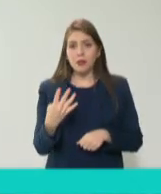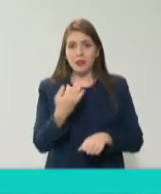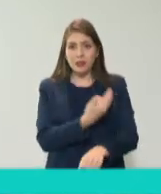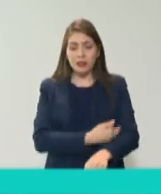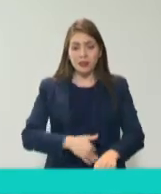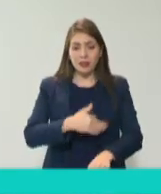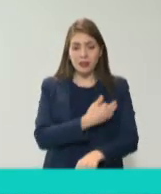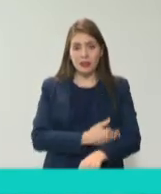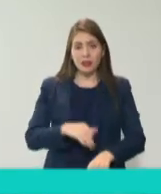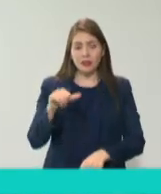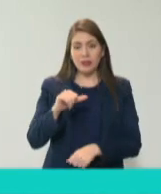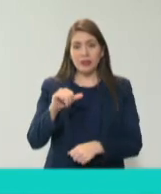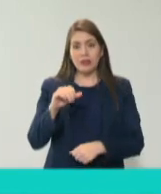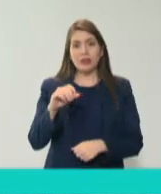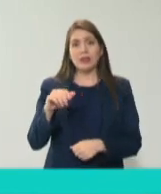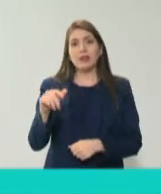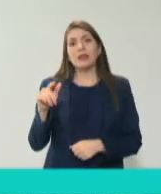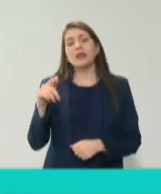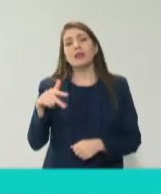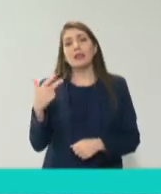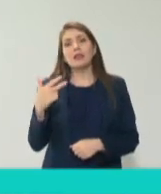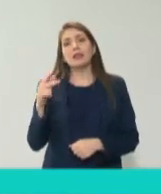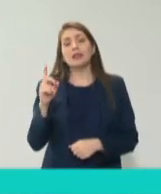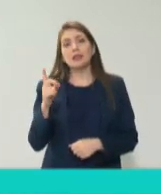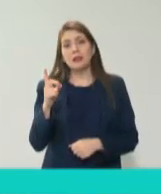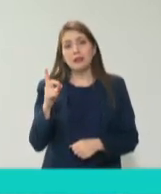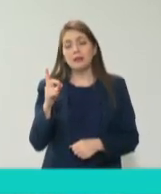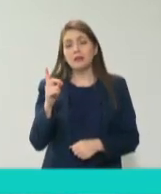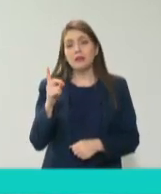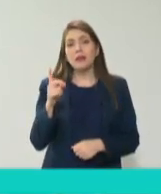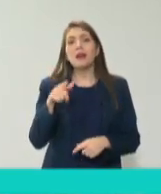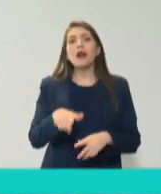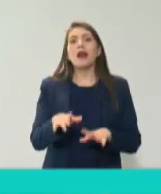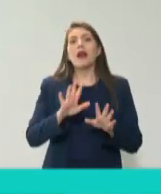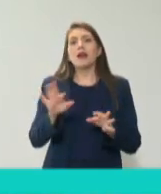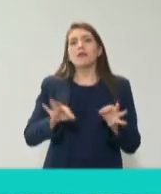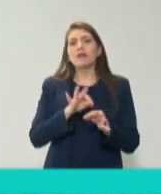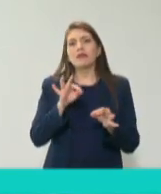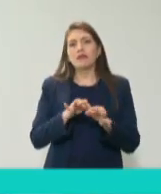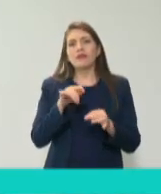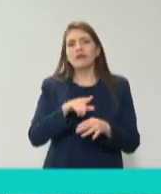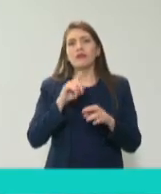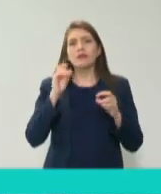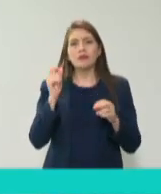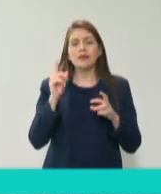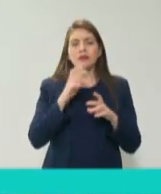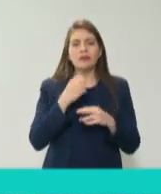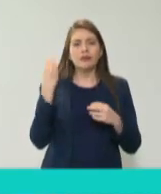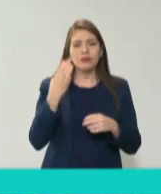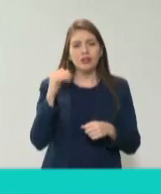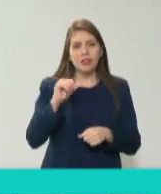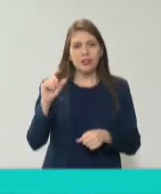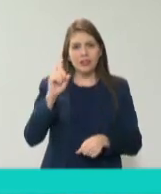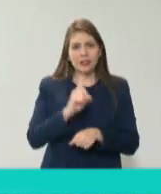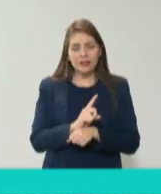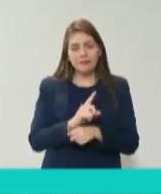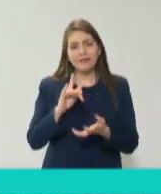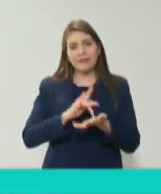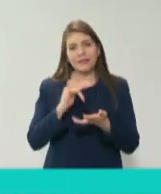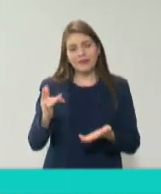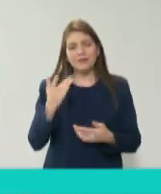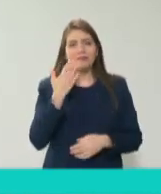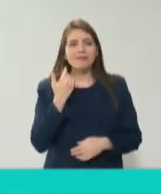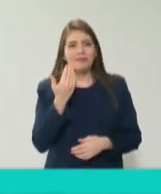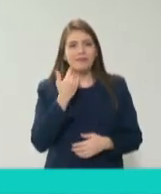tarde de hoy, 13 de diciembre, quedan oficialmente clausurados los trabajos de este importante evento en el día. Muchas gracias y muy